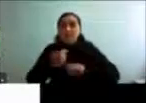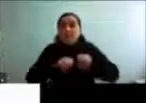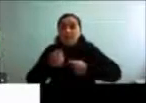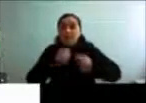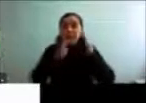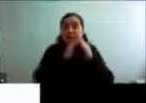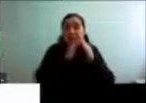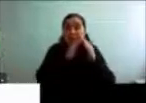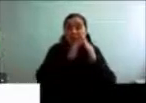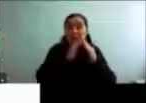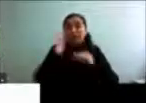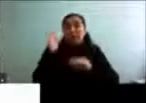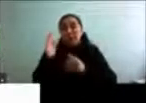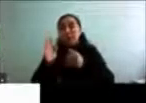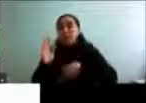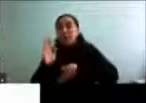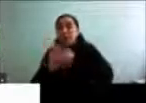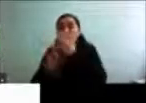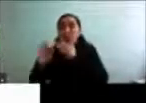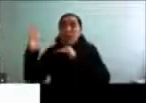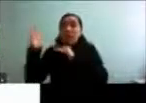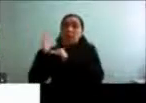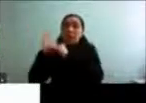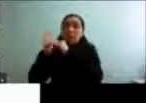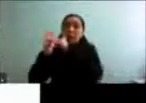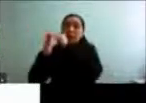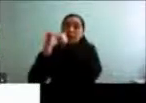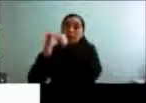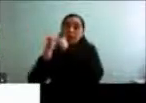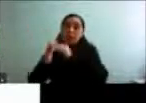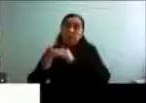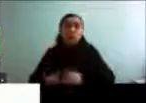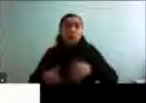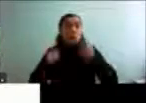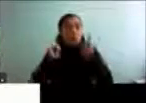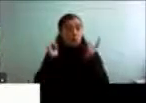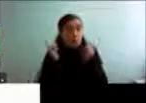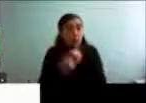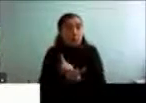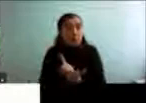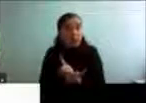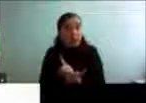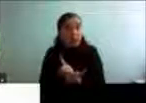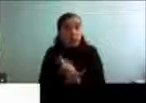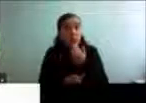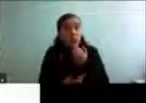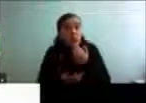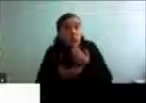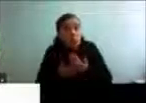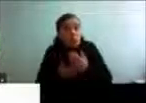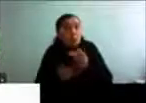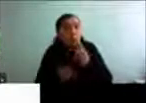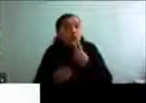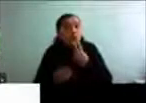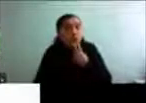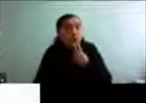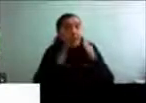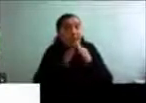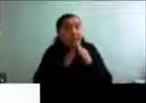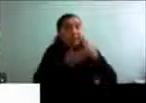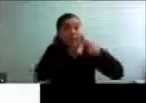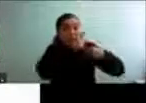te vas a un departamento que eso, por Dios, que es un tremendo cambio cuando has vivido en una casa donde está toda tu historia